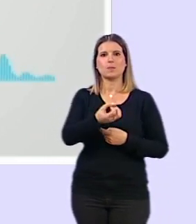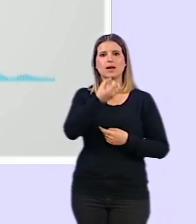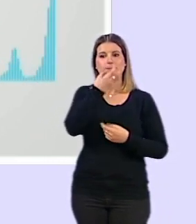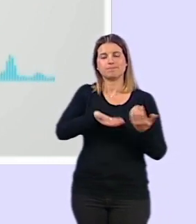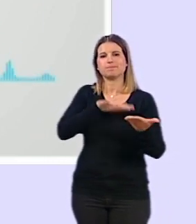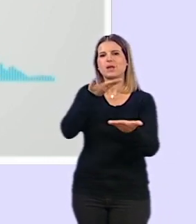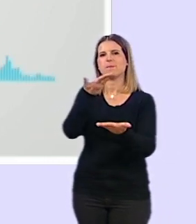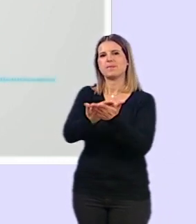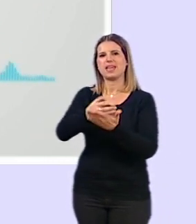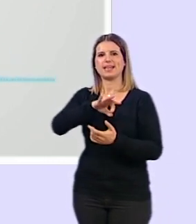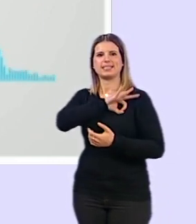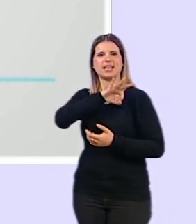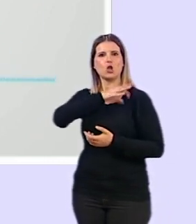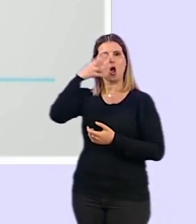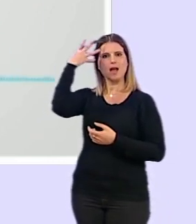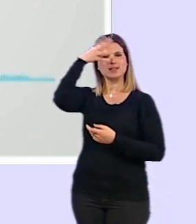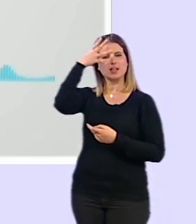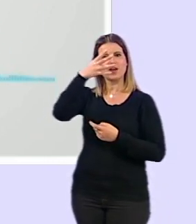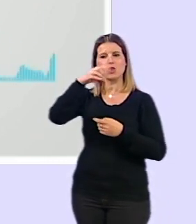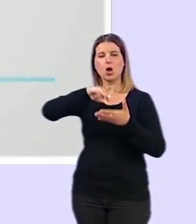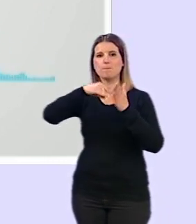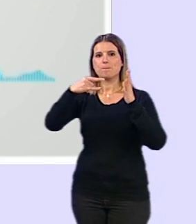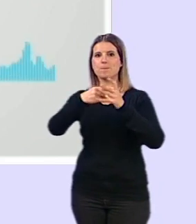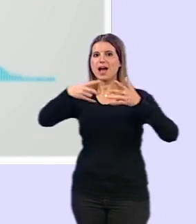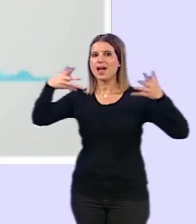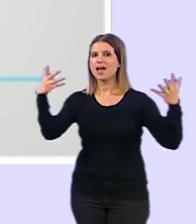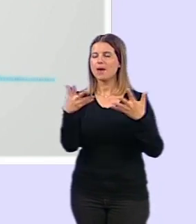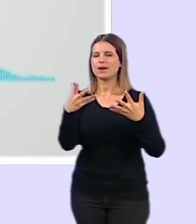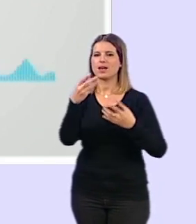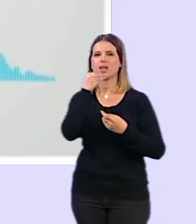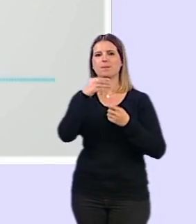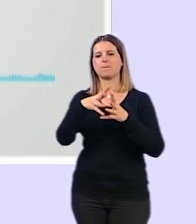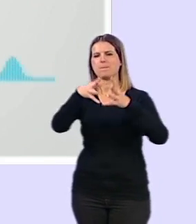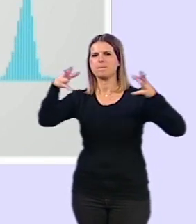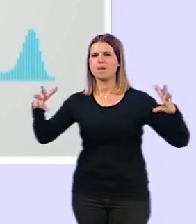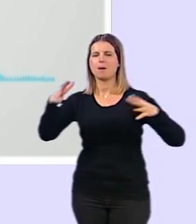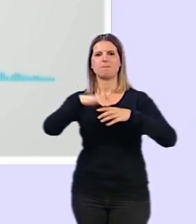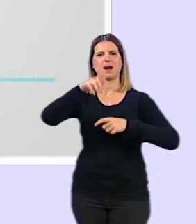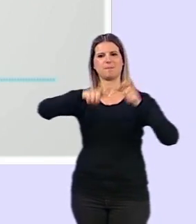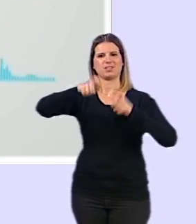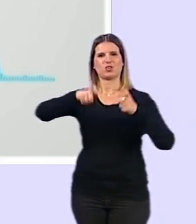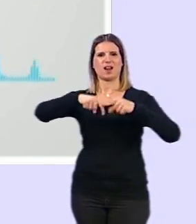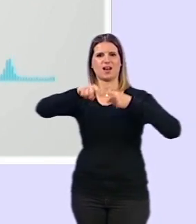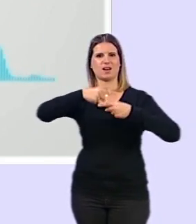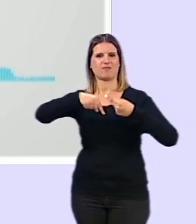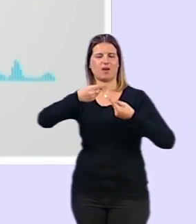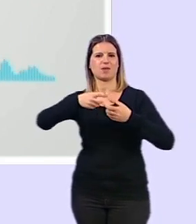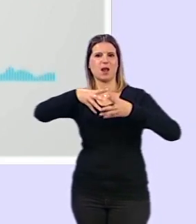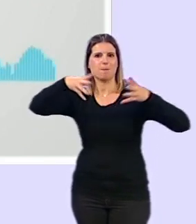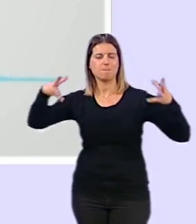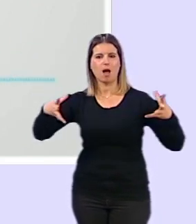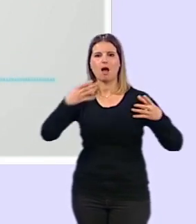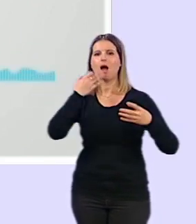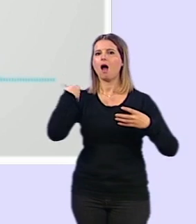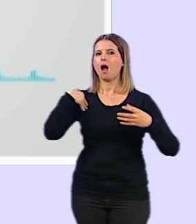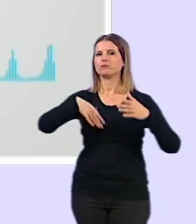al señor Salvador que amplíe el Plan de Emergencia Alimentaria para las familias granadinas y que elimine los cupos que